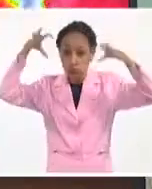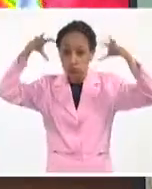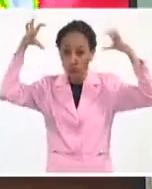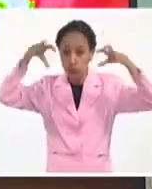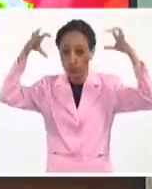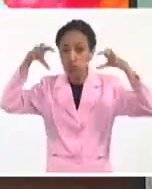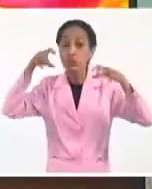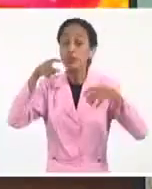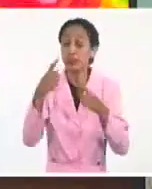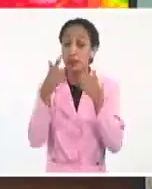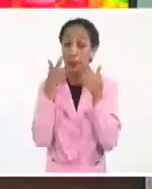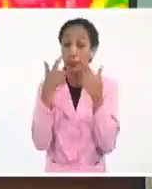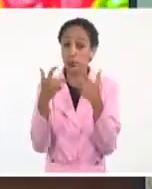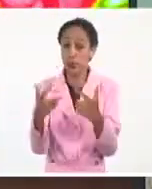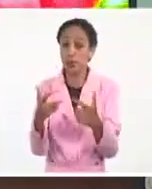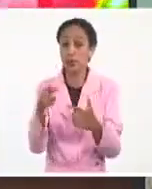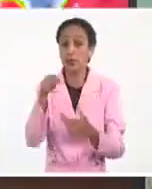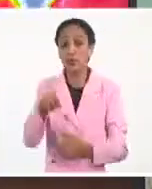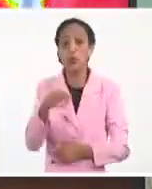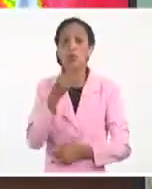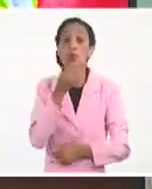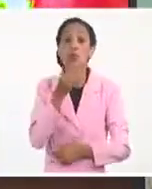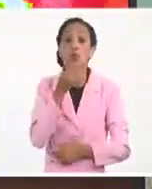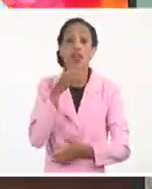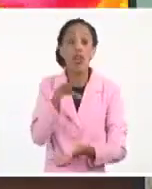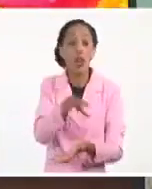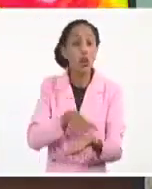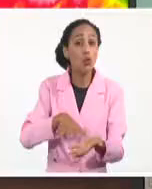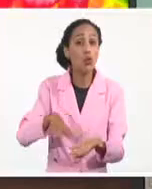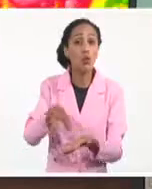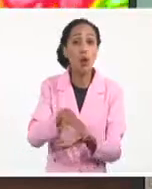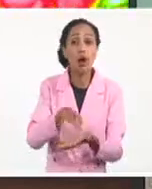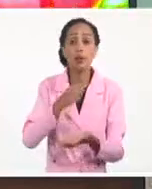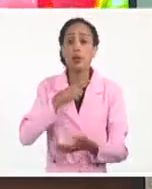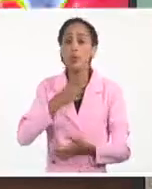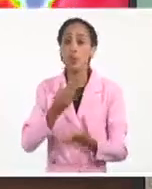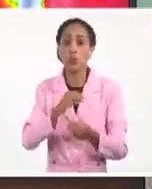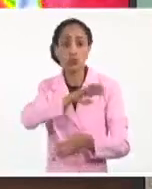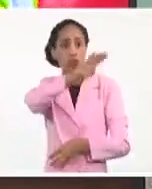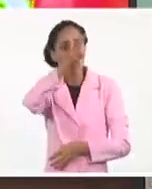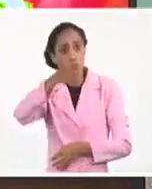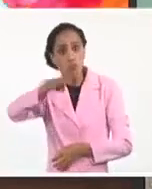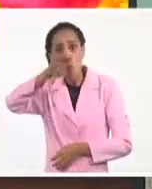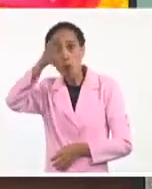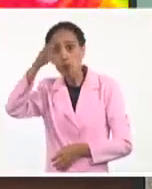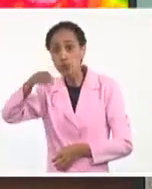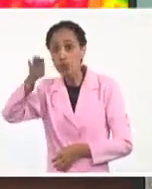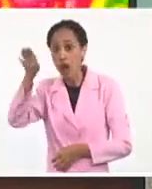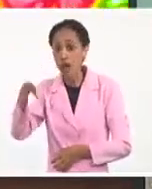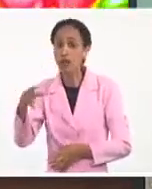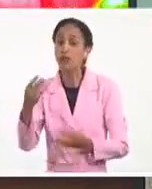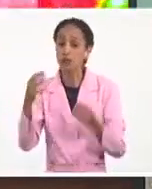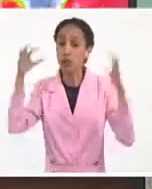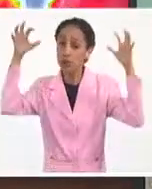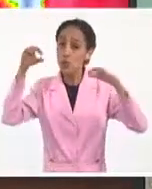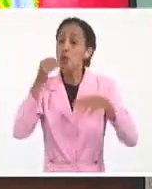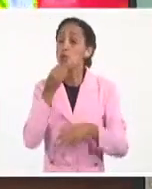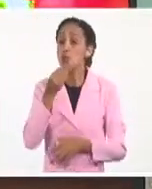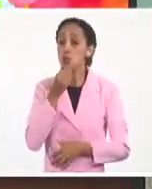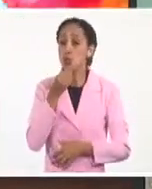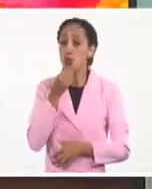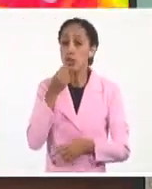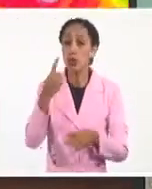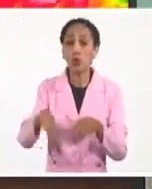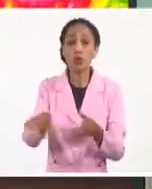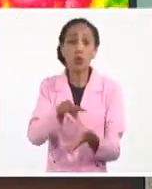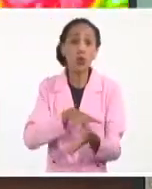las lluvias que pueden caer en lugares montañosos, premontañosos, o lugares en los cuales ya